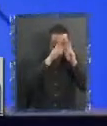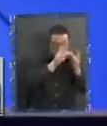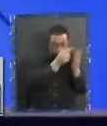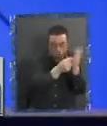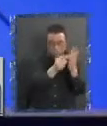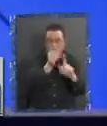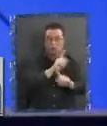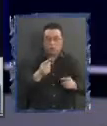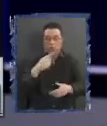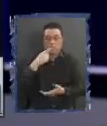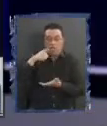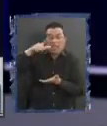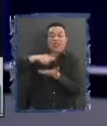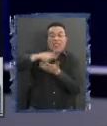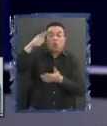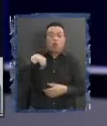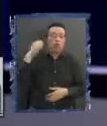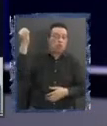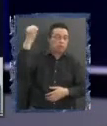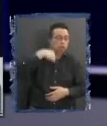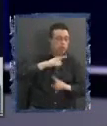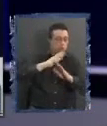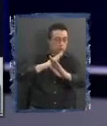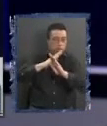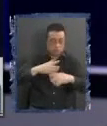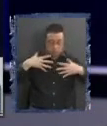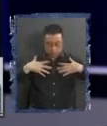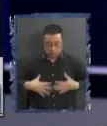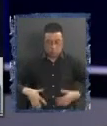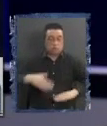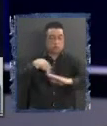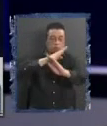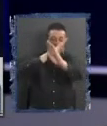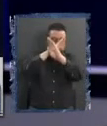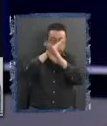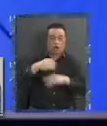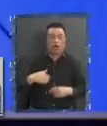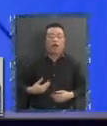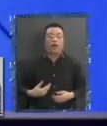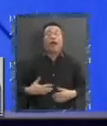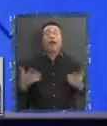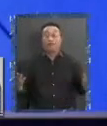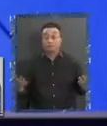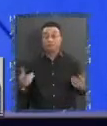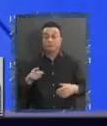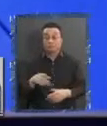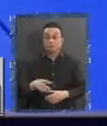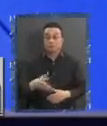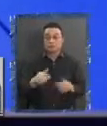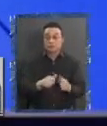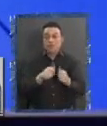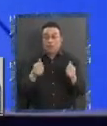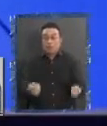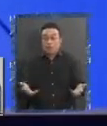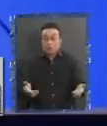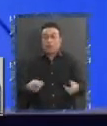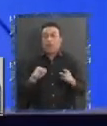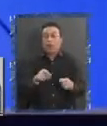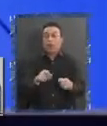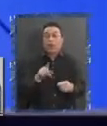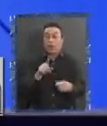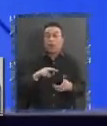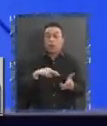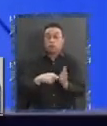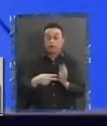lenguas no son reconocidas. Nuestros trajes no son reconocidas. ¿Te fijas? Mapuche, además. O sea, ese es un problema de